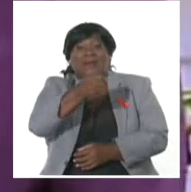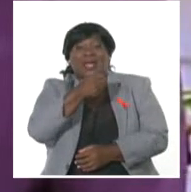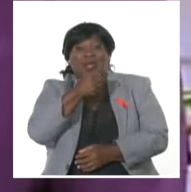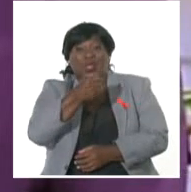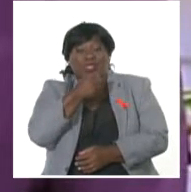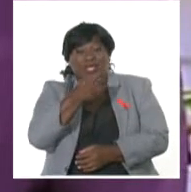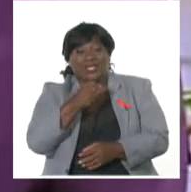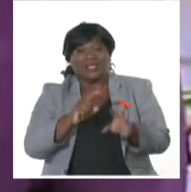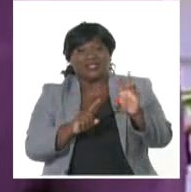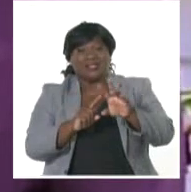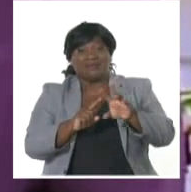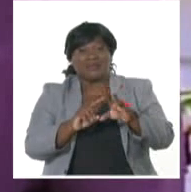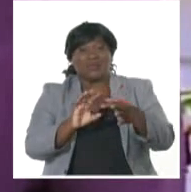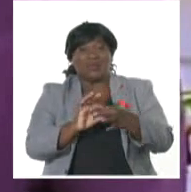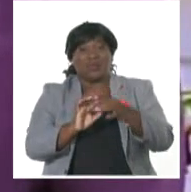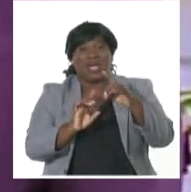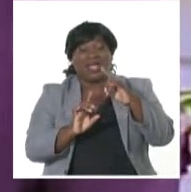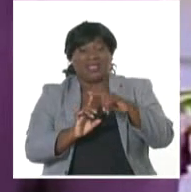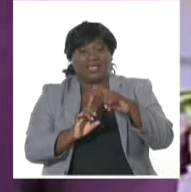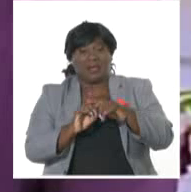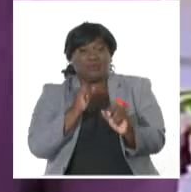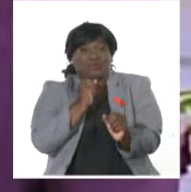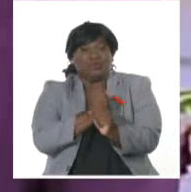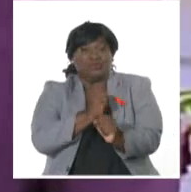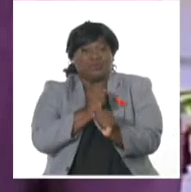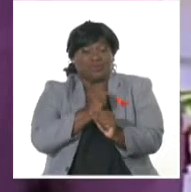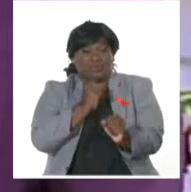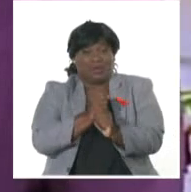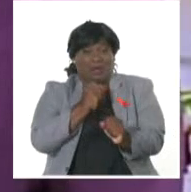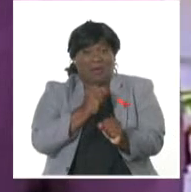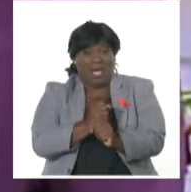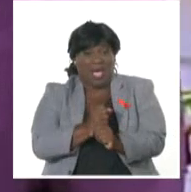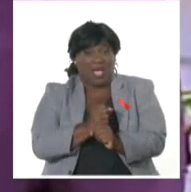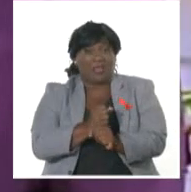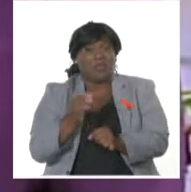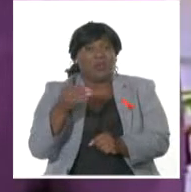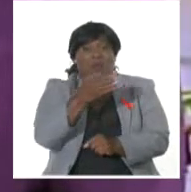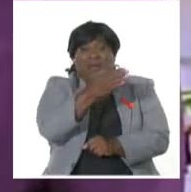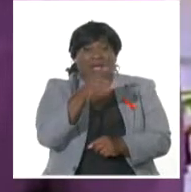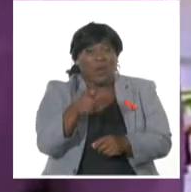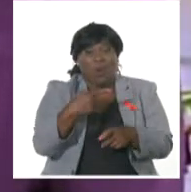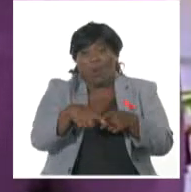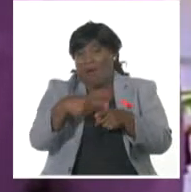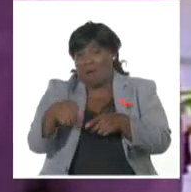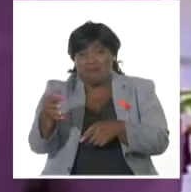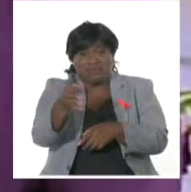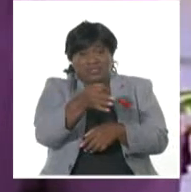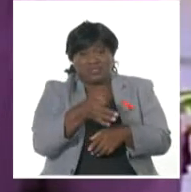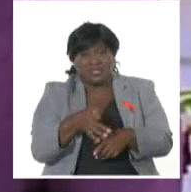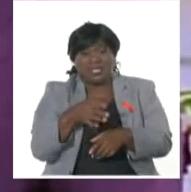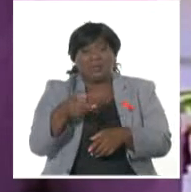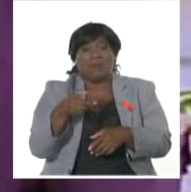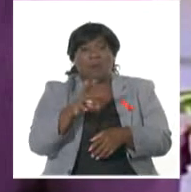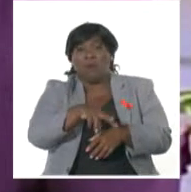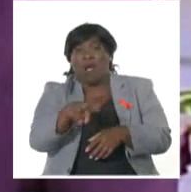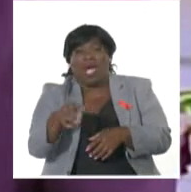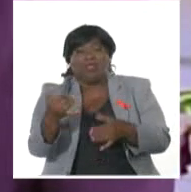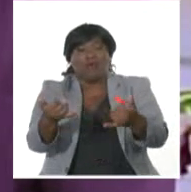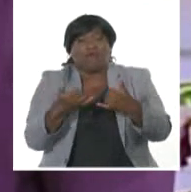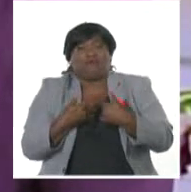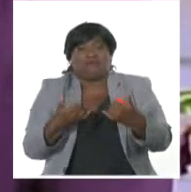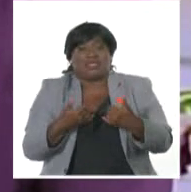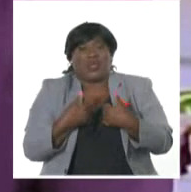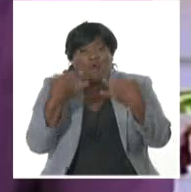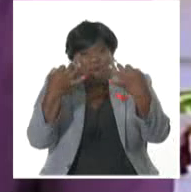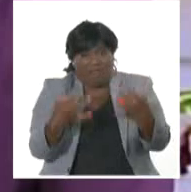televisión en Guantánamo desplegados en el terreno cualquiera que sean las circunstancias, recogiendo información veraz